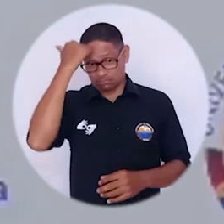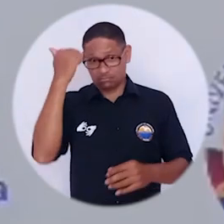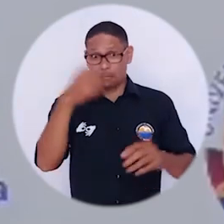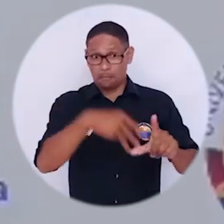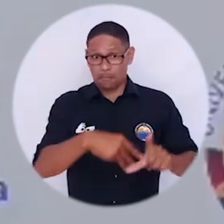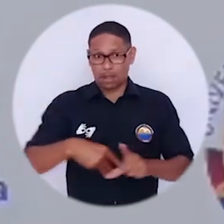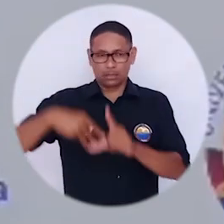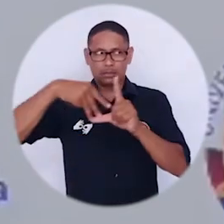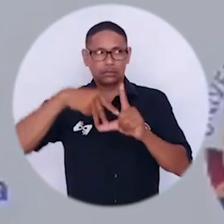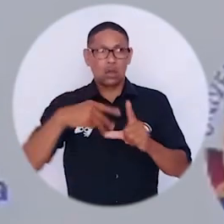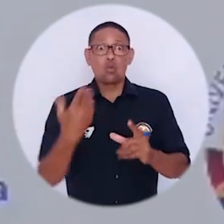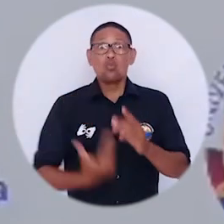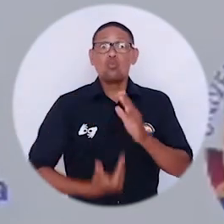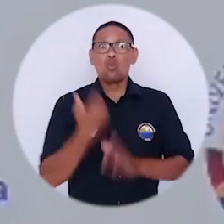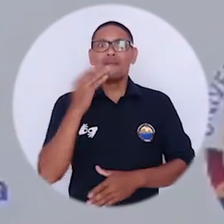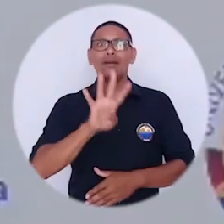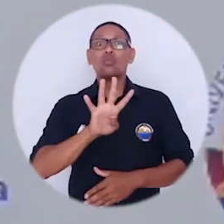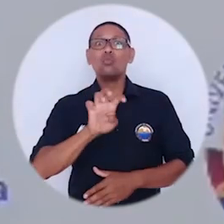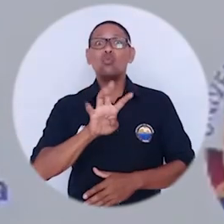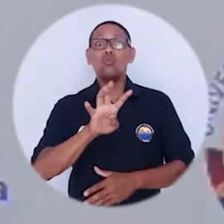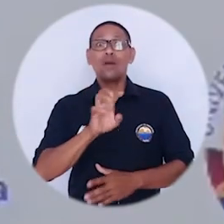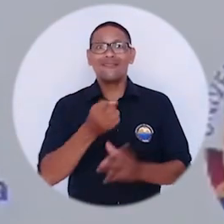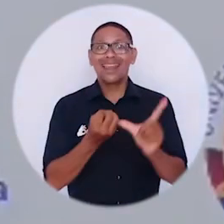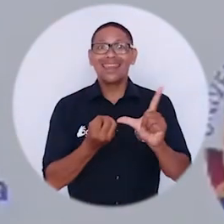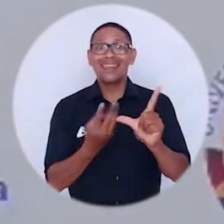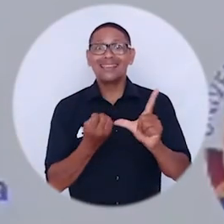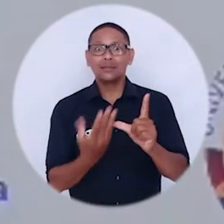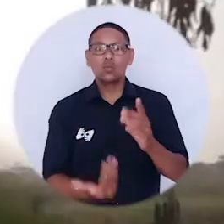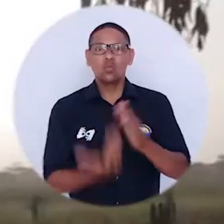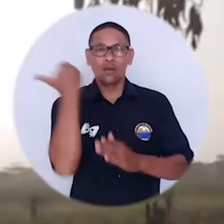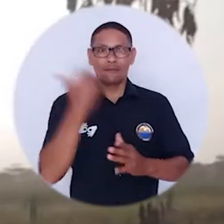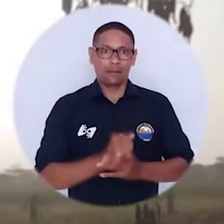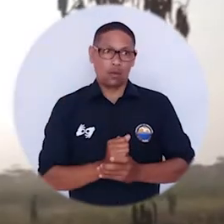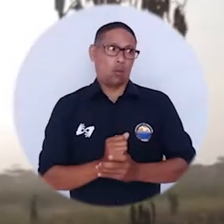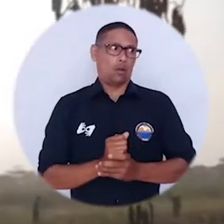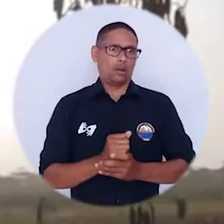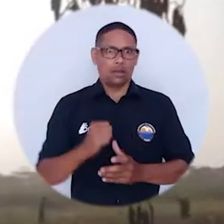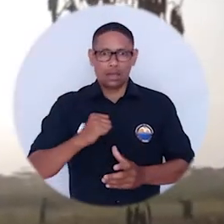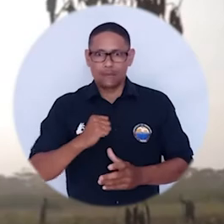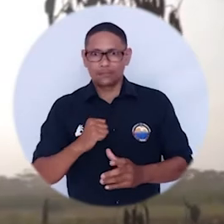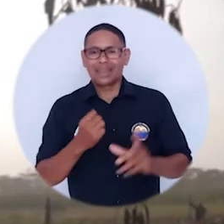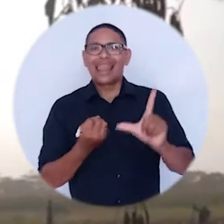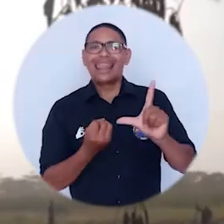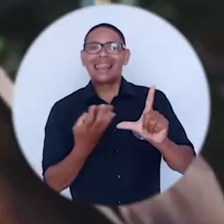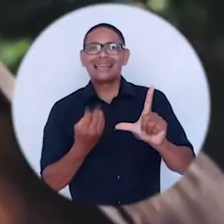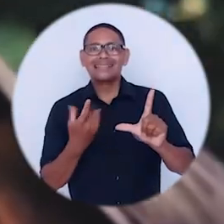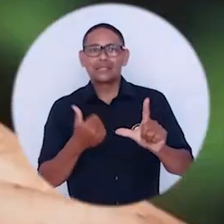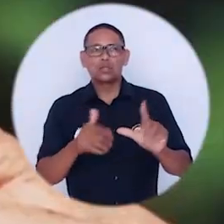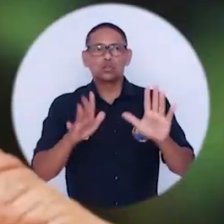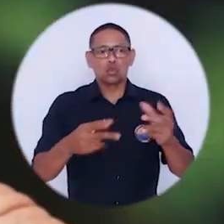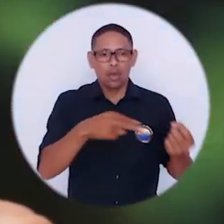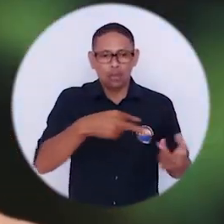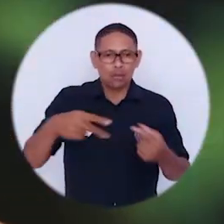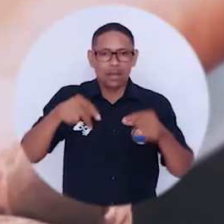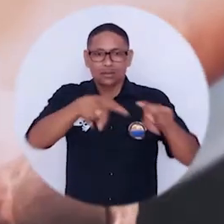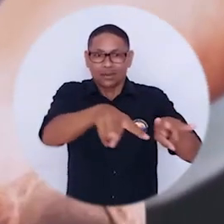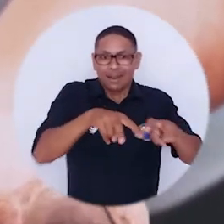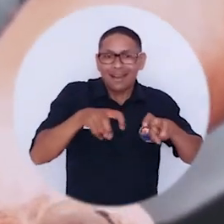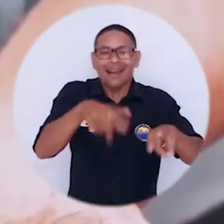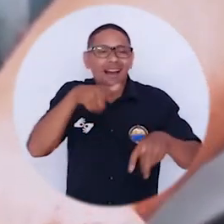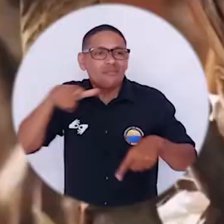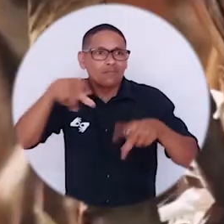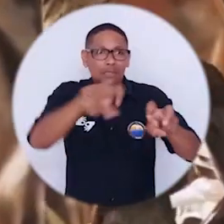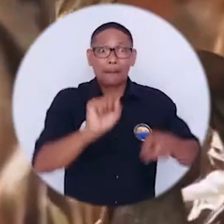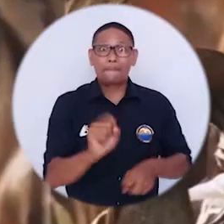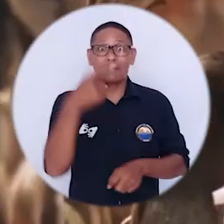así mismo nueve licenciaturas nuevas, que son nuestros programas, digamos, de él. Tenemos licenciatura en Educación Campesina y Natural, por ejemplo, que es la primera calle en